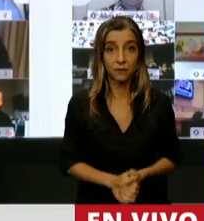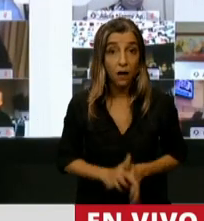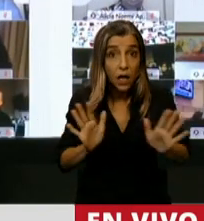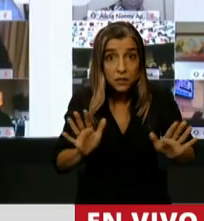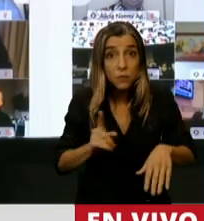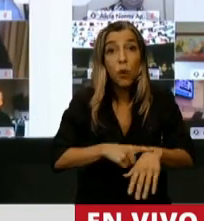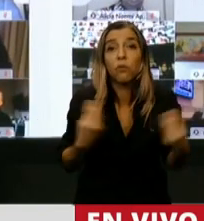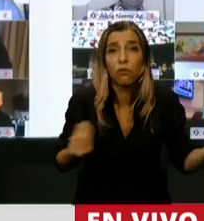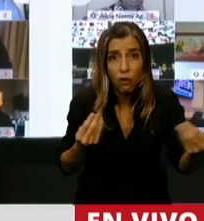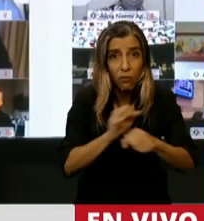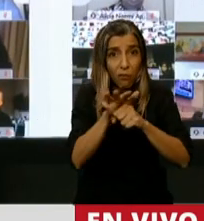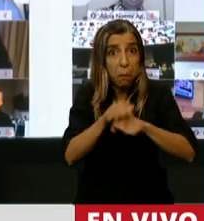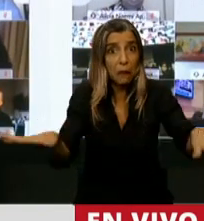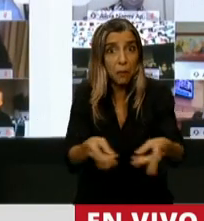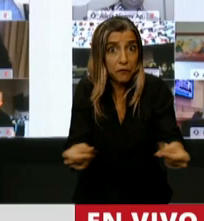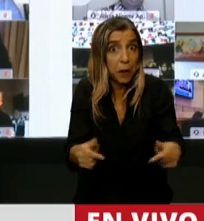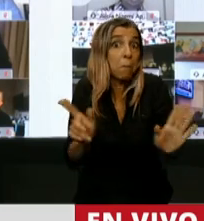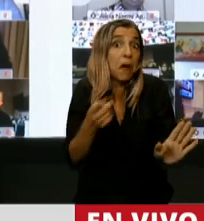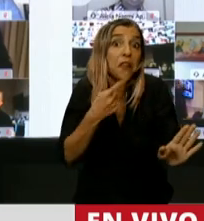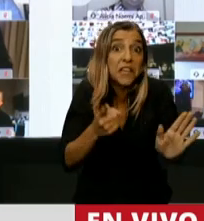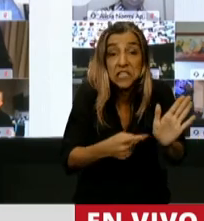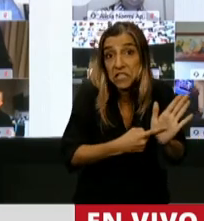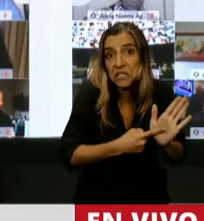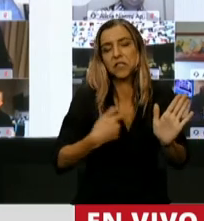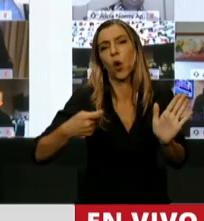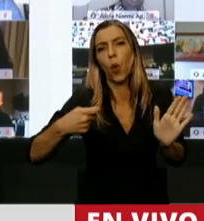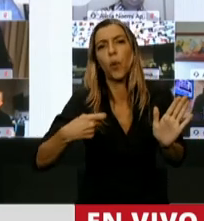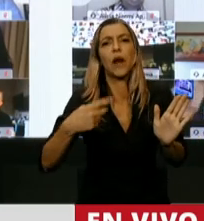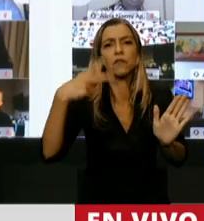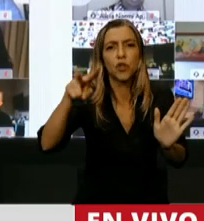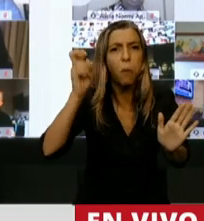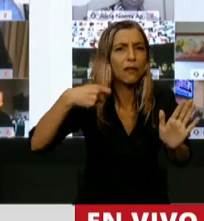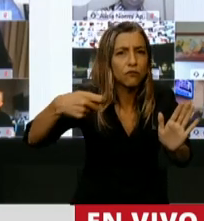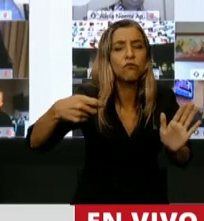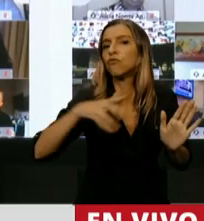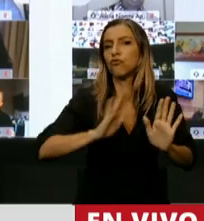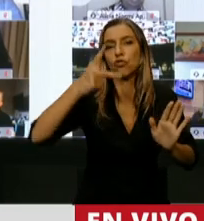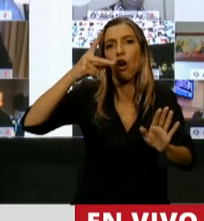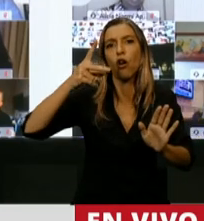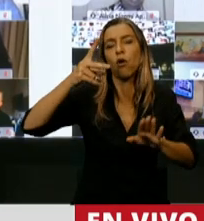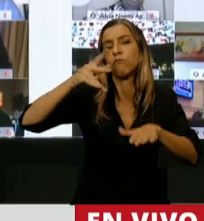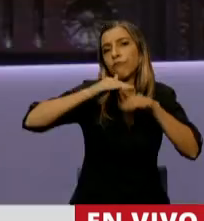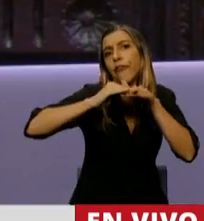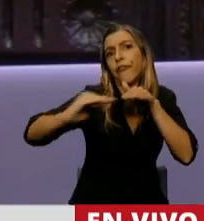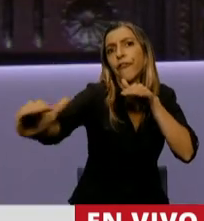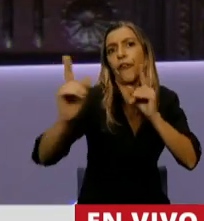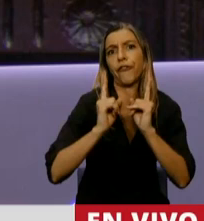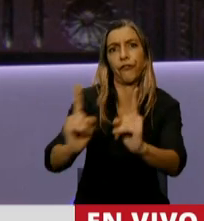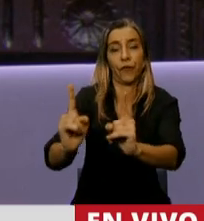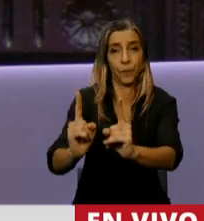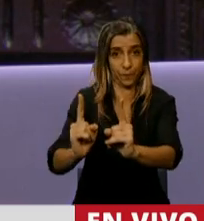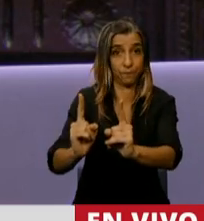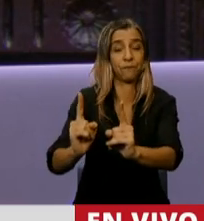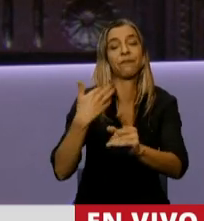la pandemia, el congelamiento real de las jubilaciones y pensiones y del AUH, porque están todos ligados a la misma fórmula,